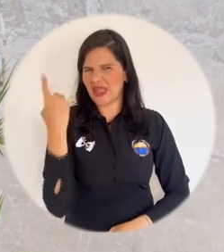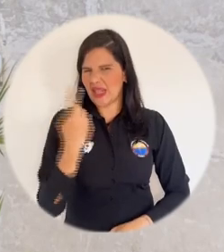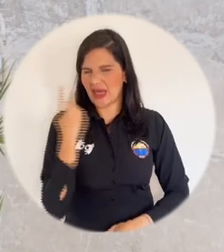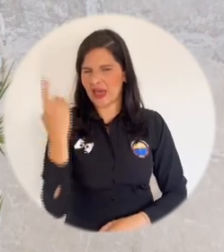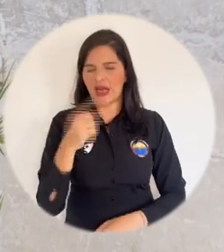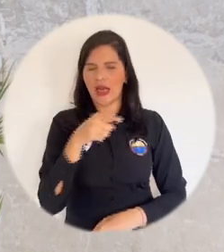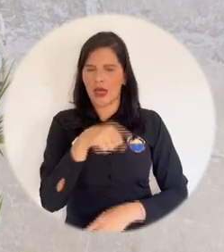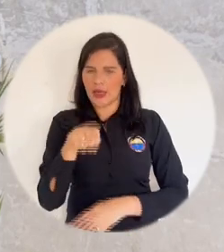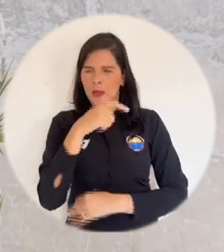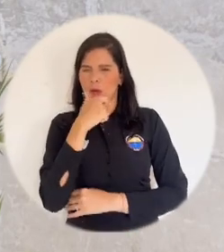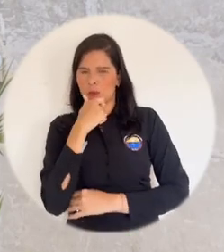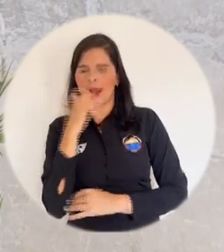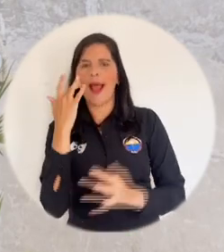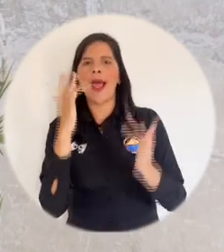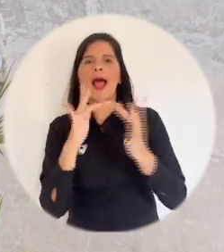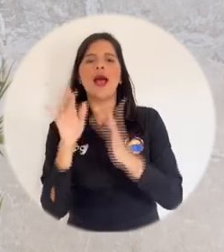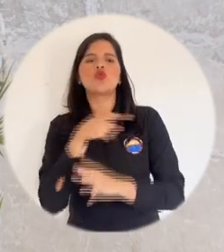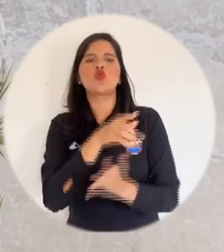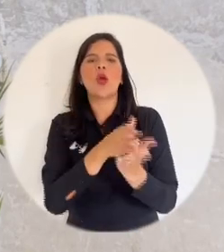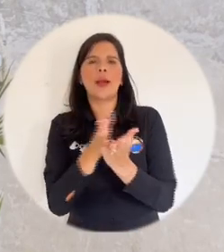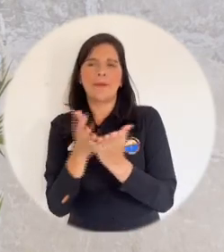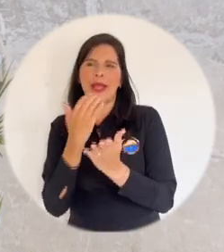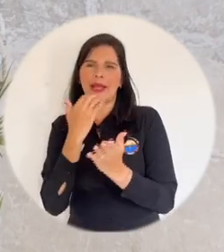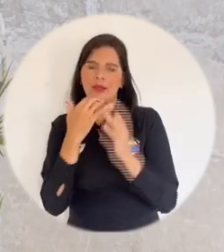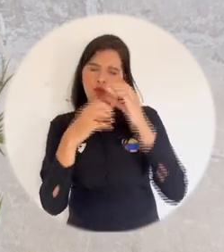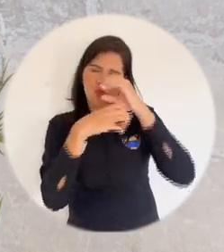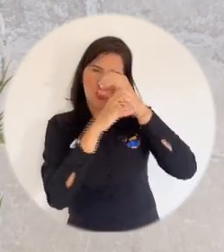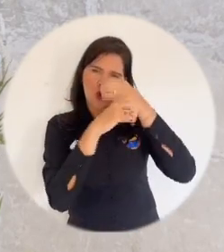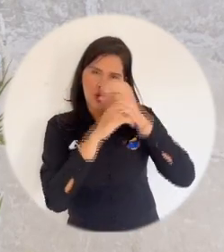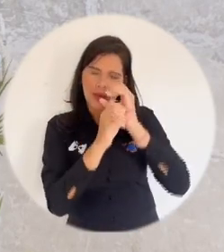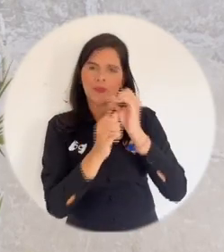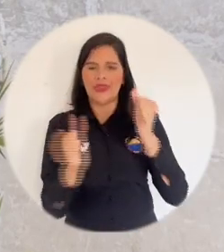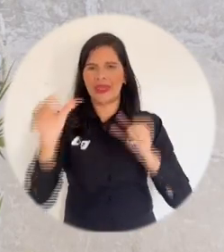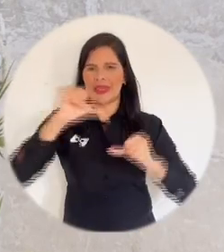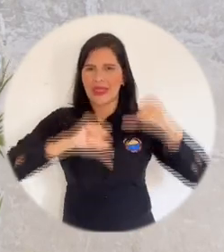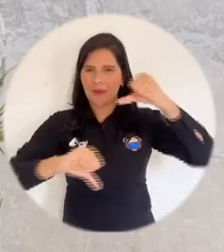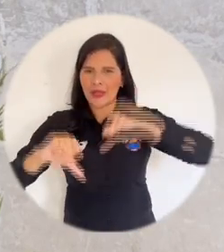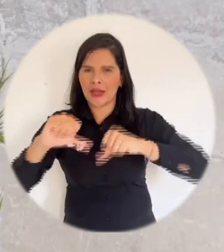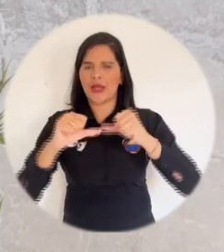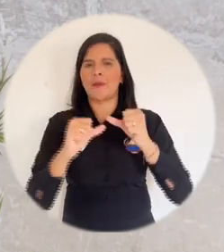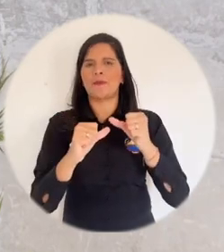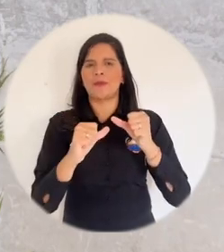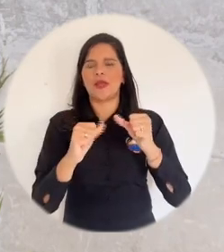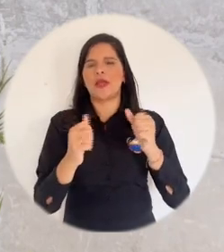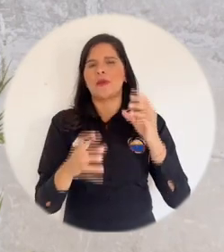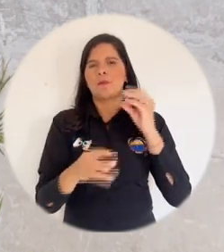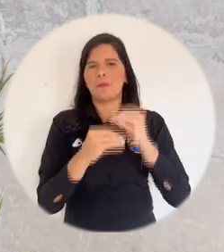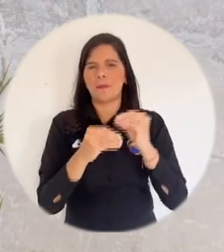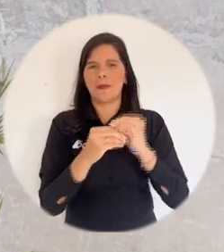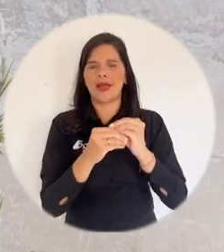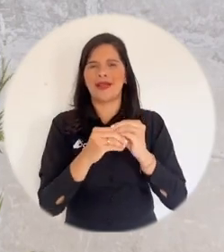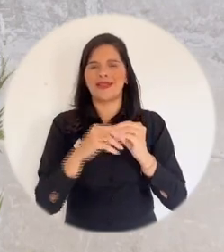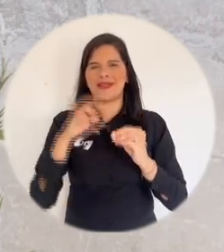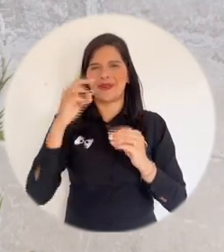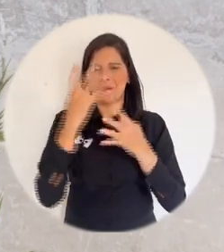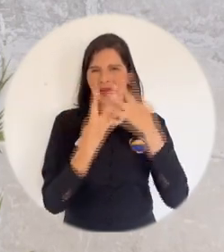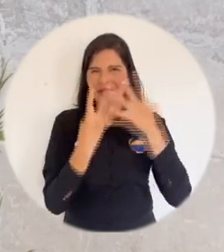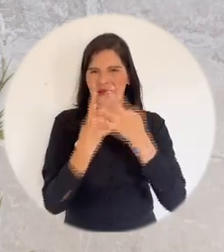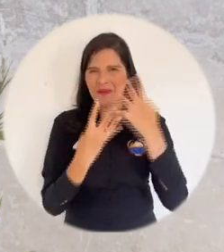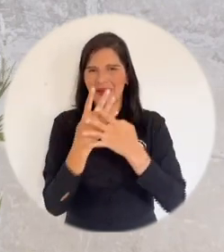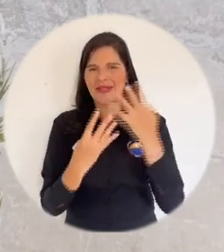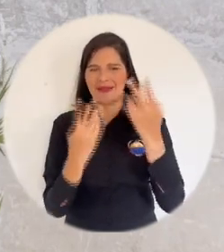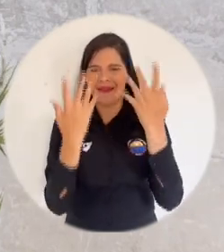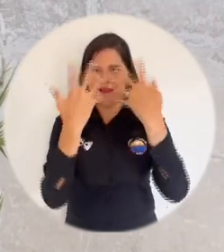genéricas en áreas claves de sus respectivas carreras, tales como bioquímica, biología, razonamiento matemático, cálculo